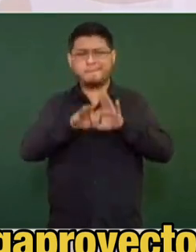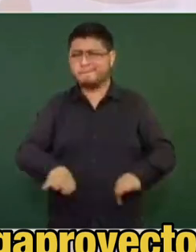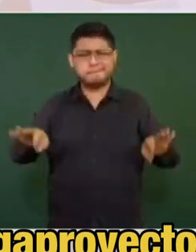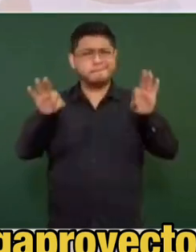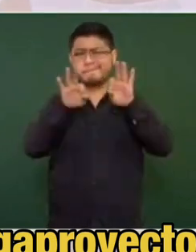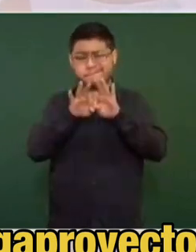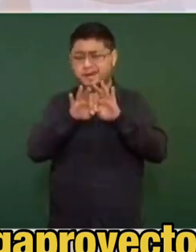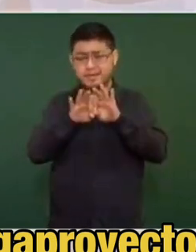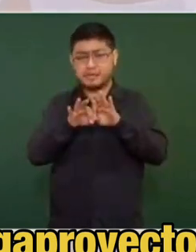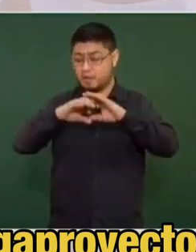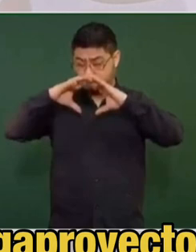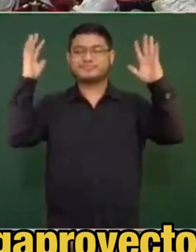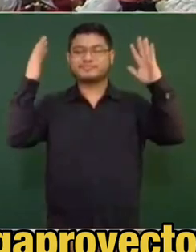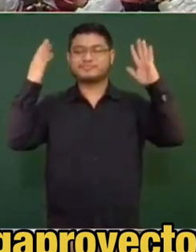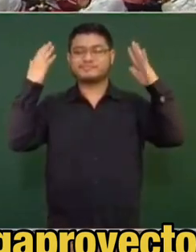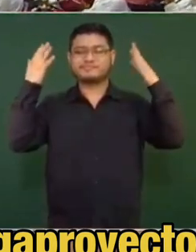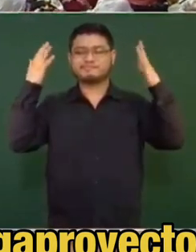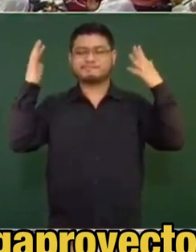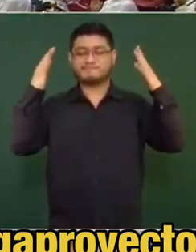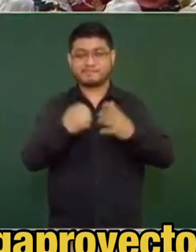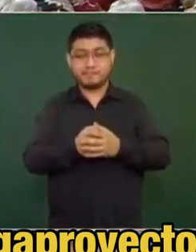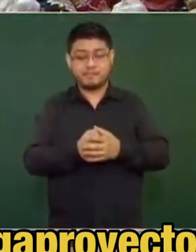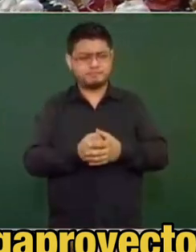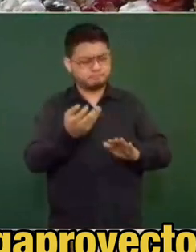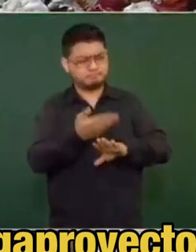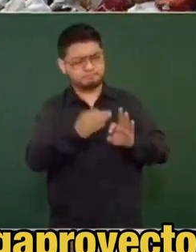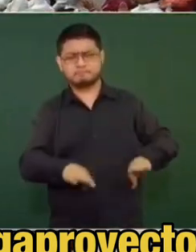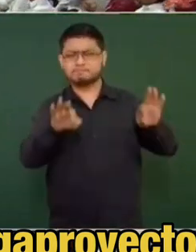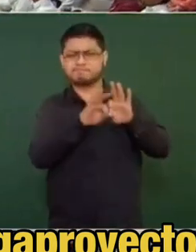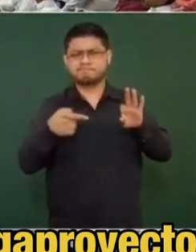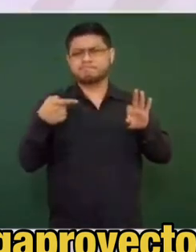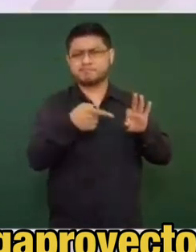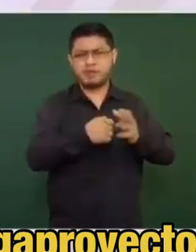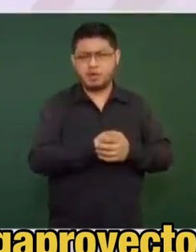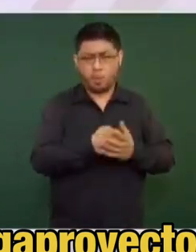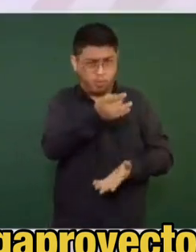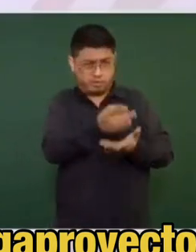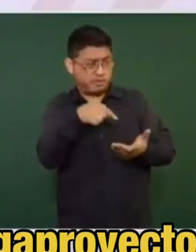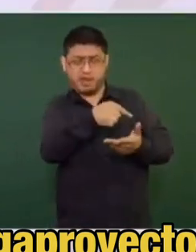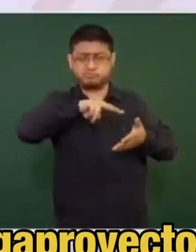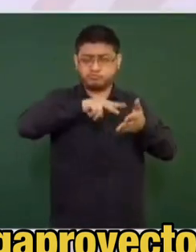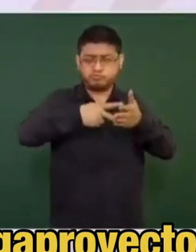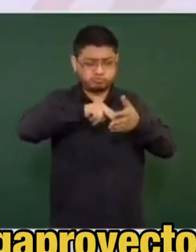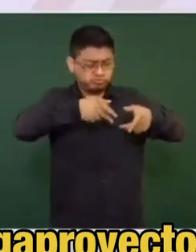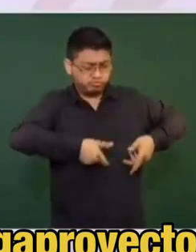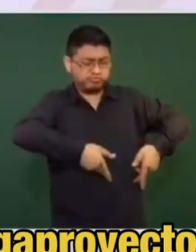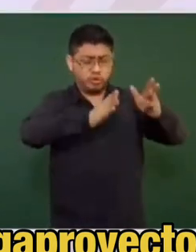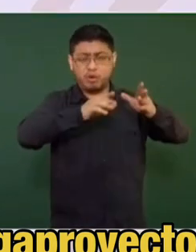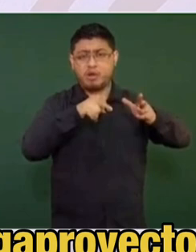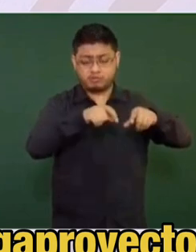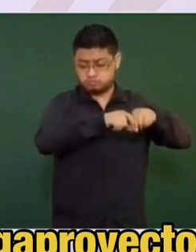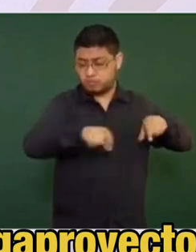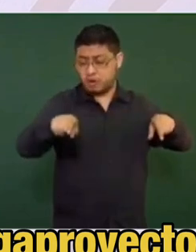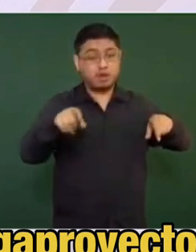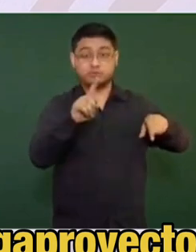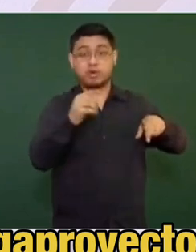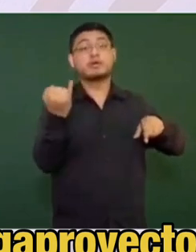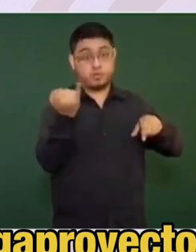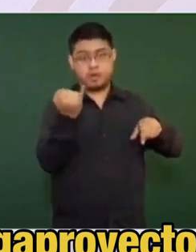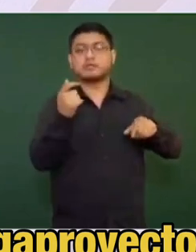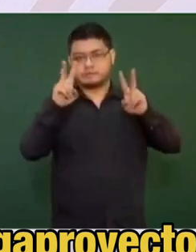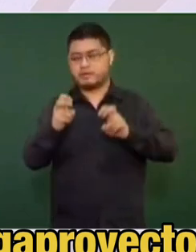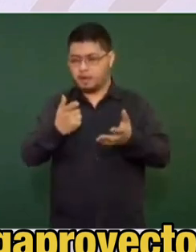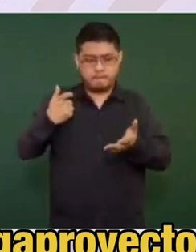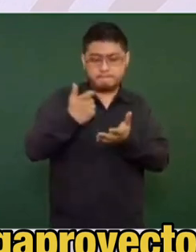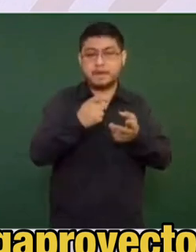que se esté construyendo en el mundo. Su importancia no solo tiene que ver con la ingeniería civil, ferroviaria, también con su dimensión económica,